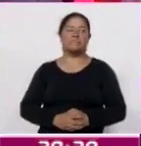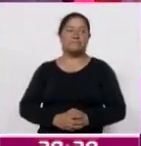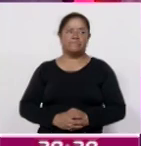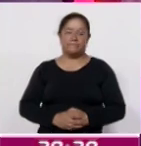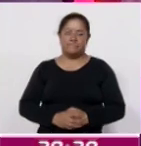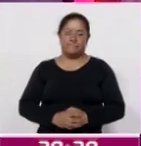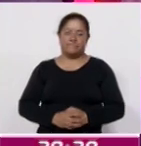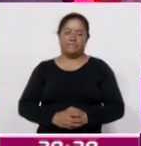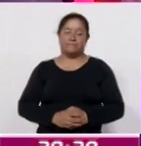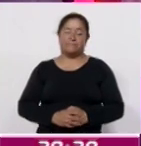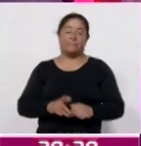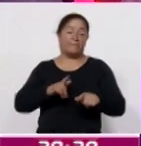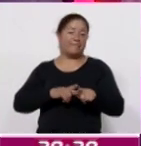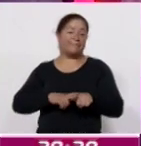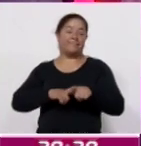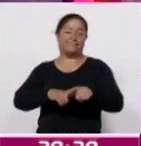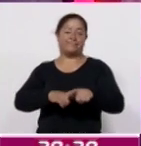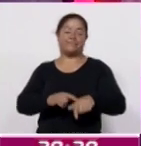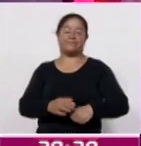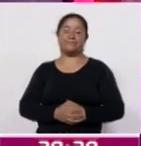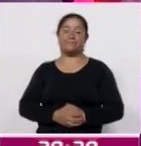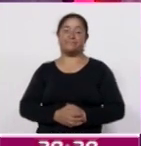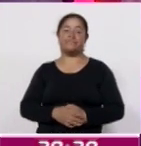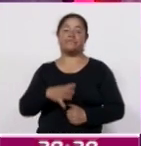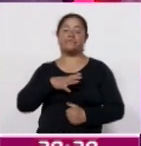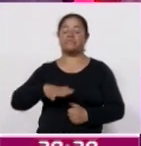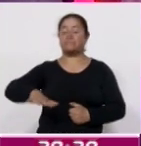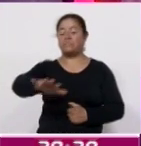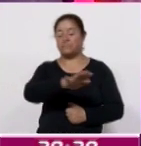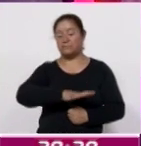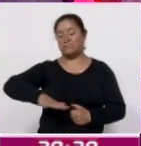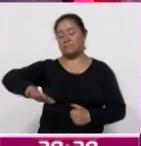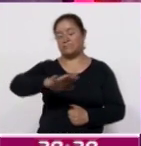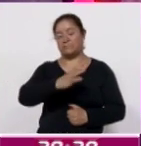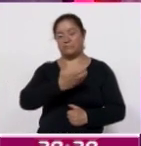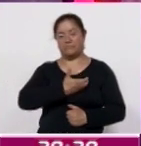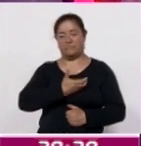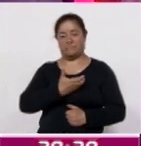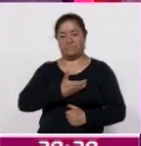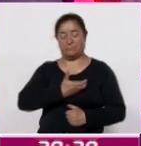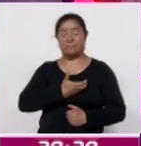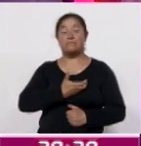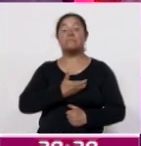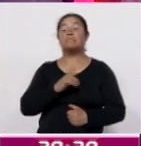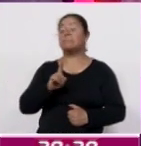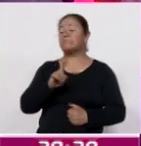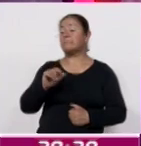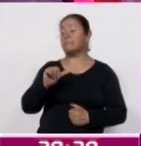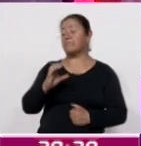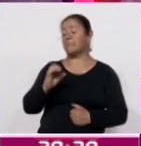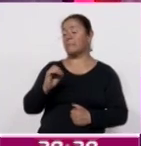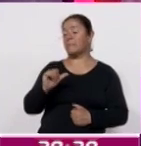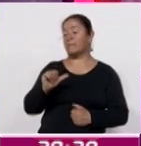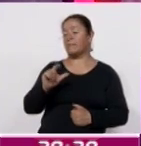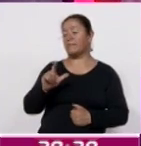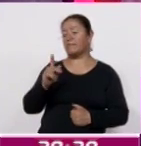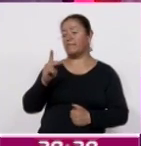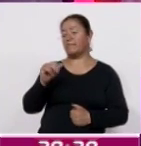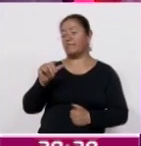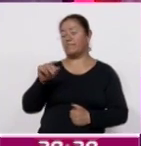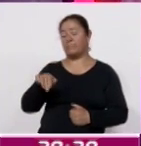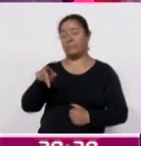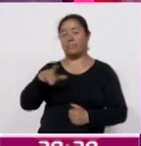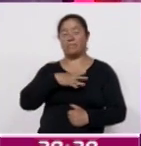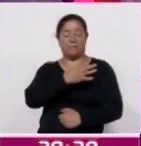Continuando con más información, en la explanada municipal de Zacualpan, se llevó a cabo la jornada de vacunación contra el COVID-19